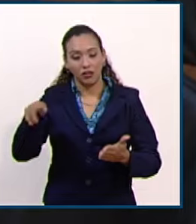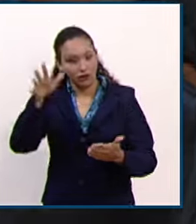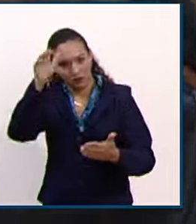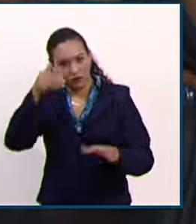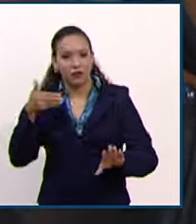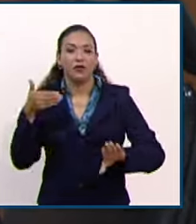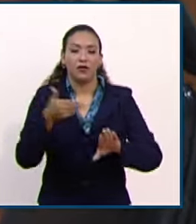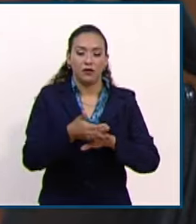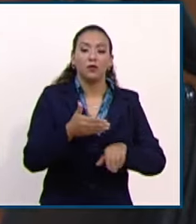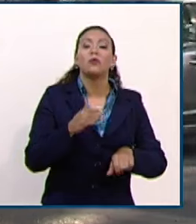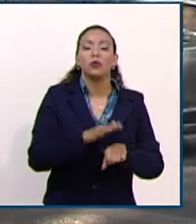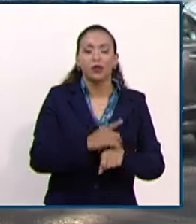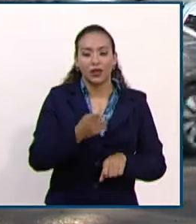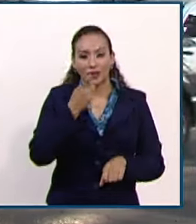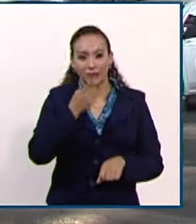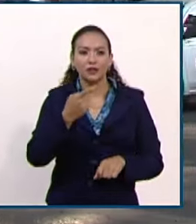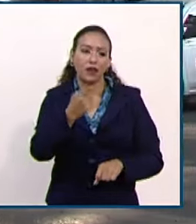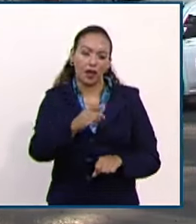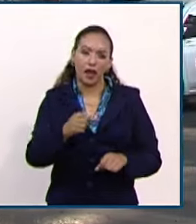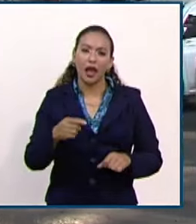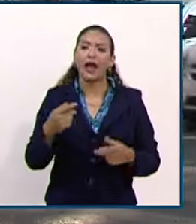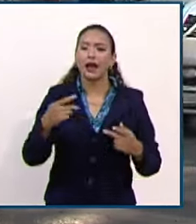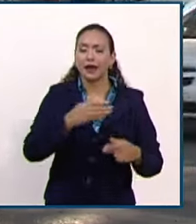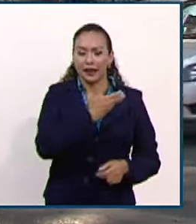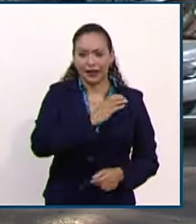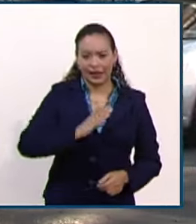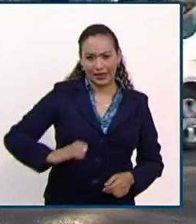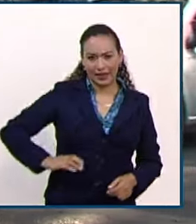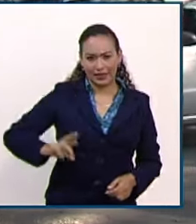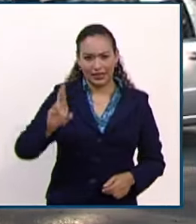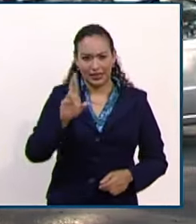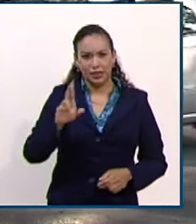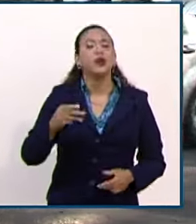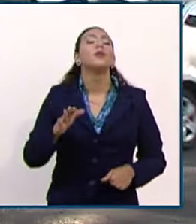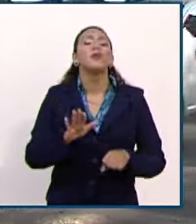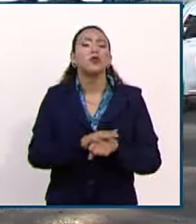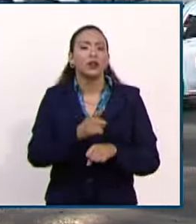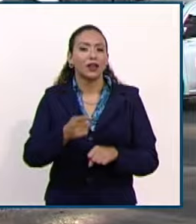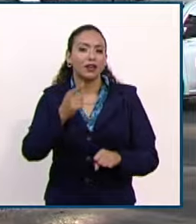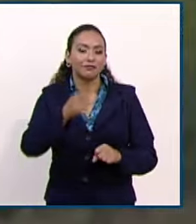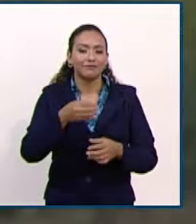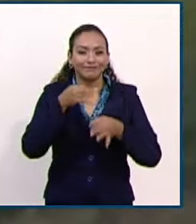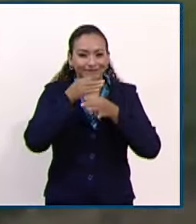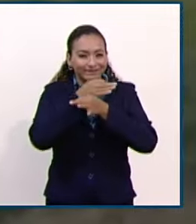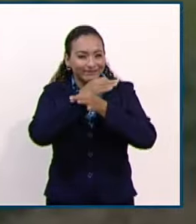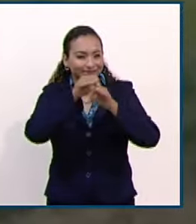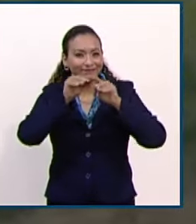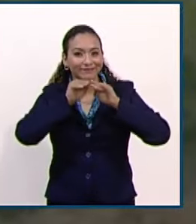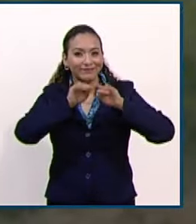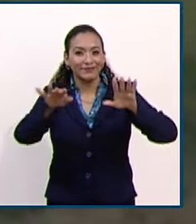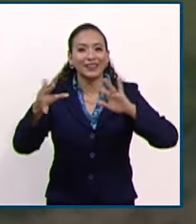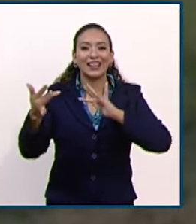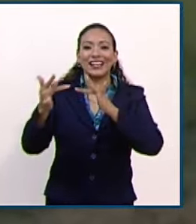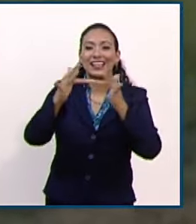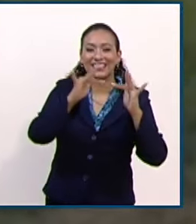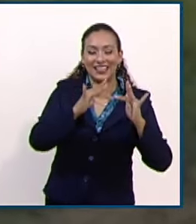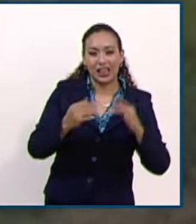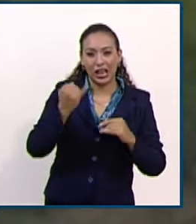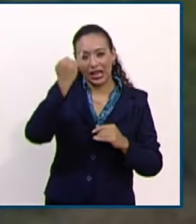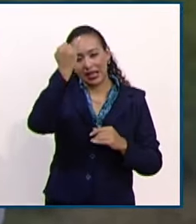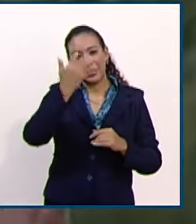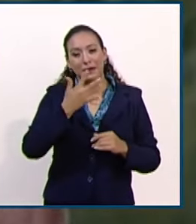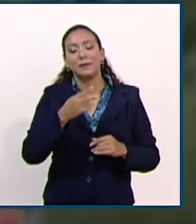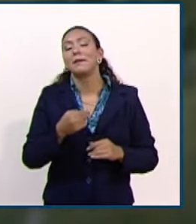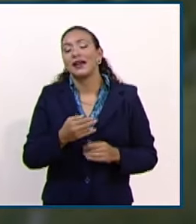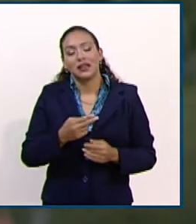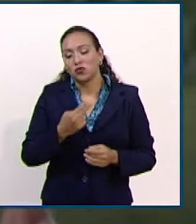decidió no sancionar a Xochitl Galvez por la presunta difusión en redes sociales de propaganda indebida. El magistrado